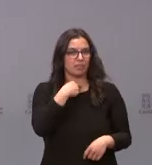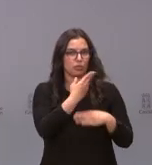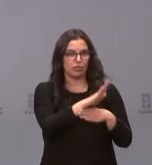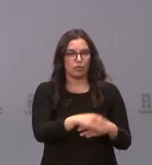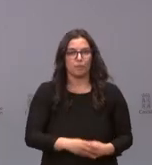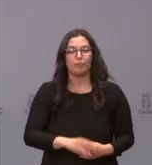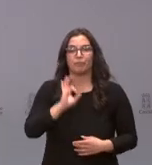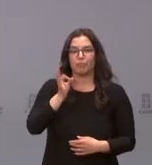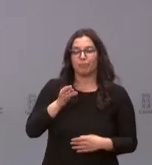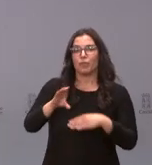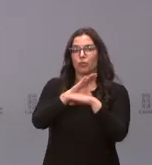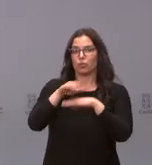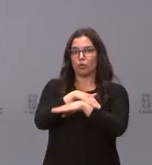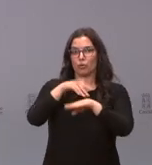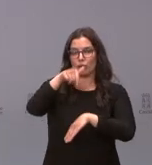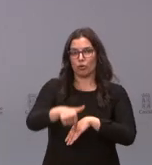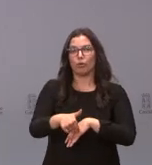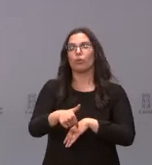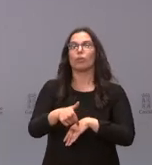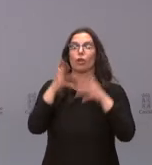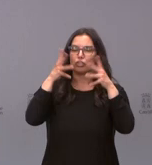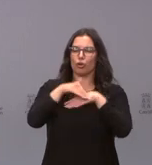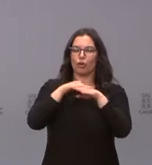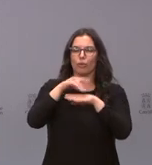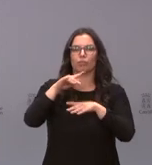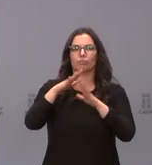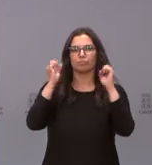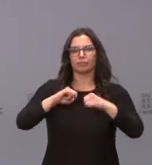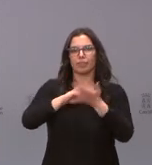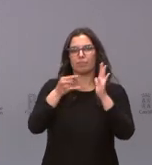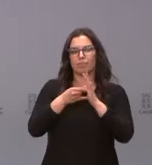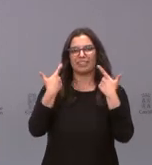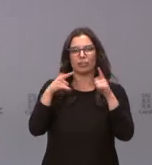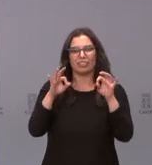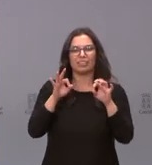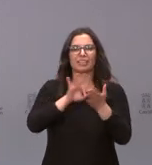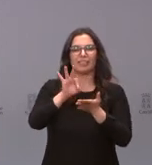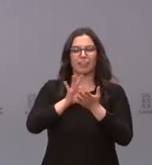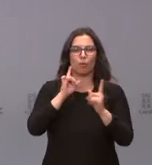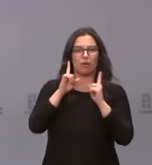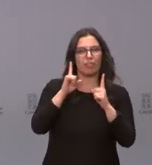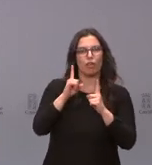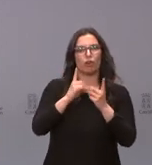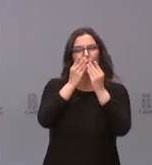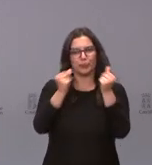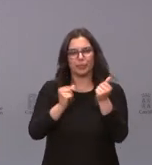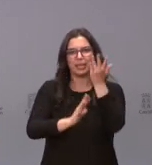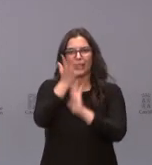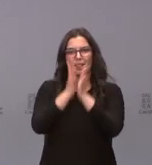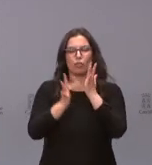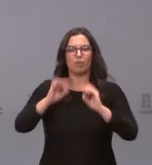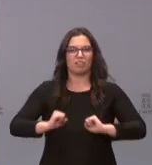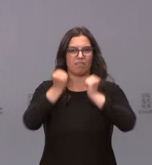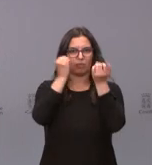Efectivamente, el Consejo de Gobierno ha aprobado esta mañana, por decreto, el Plan Sectorial de los Servicios de Prevención, Extinción de Incendios y Salvamento de Castilla y León.